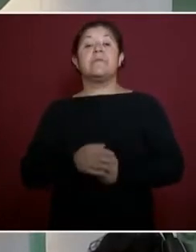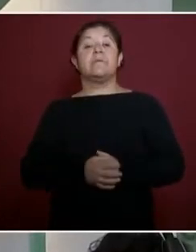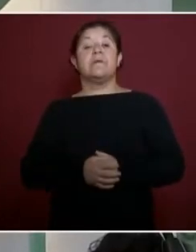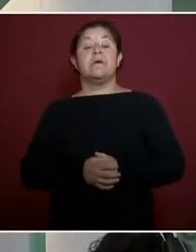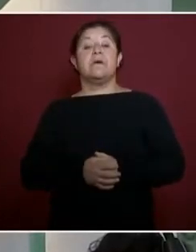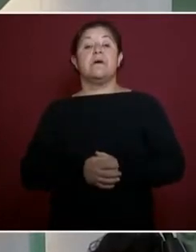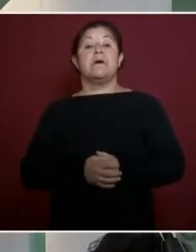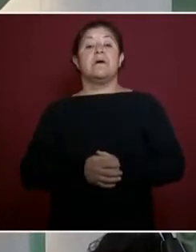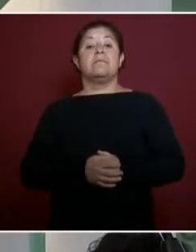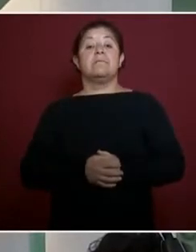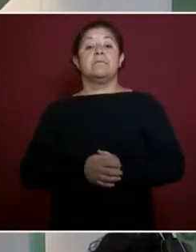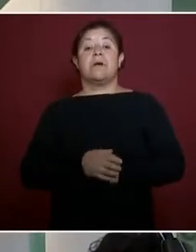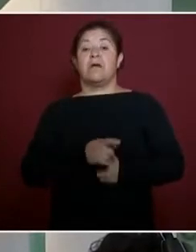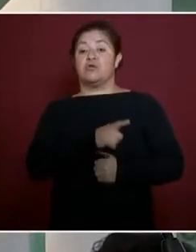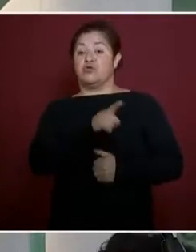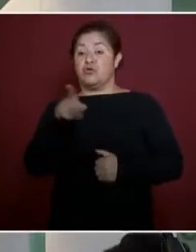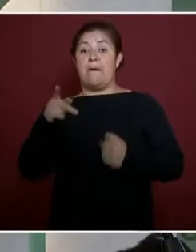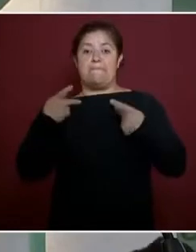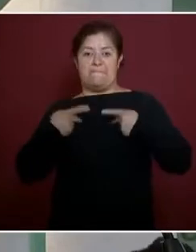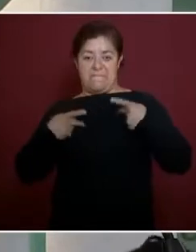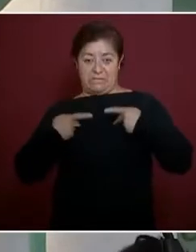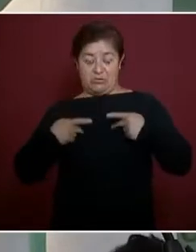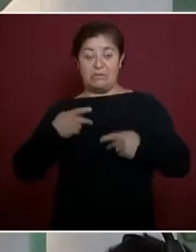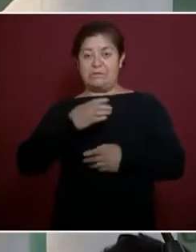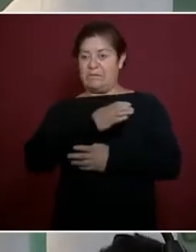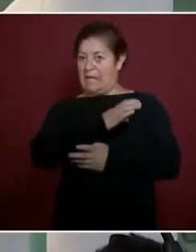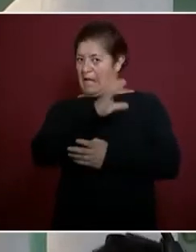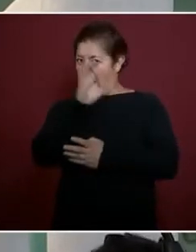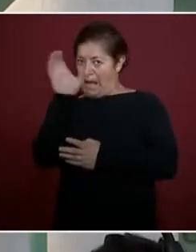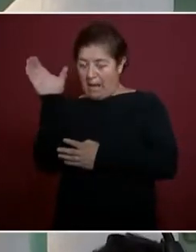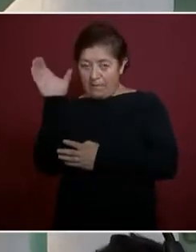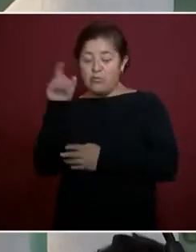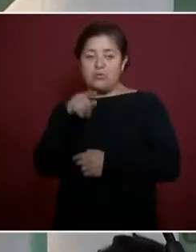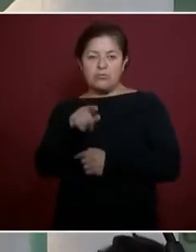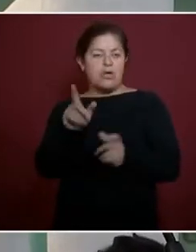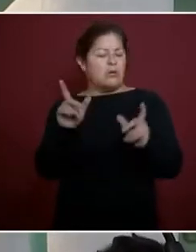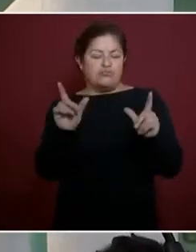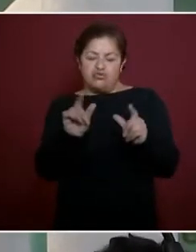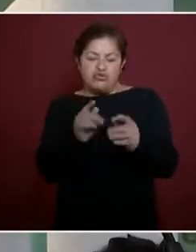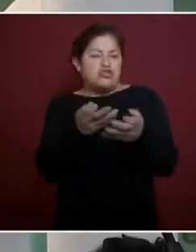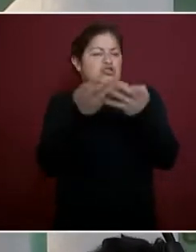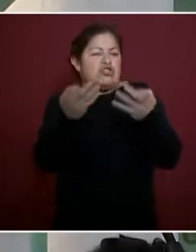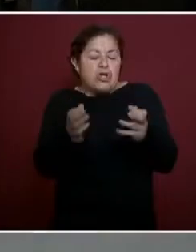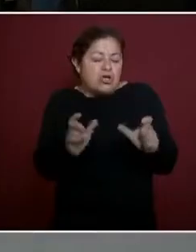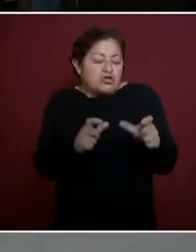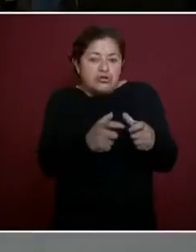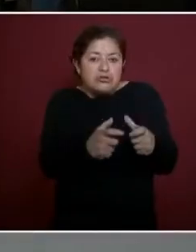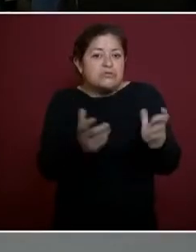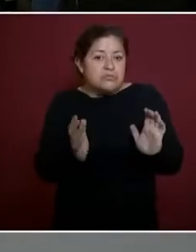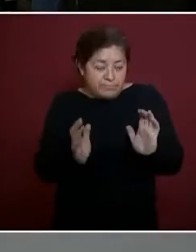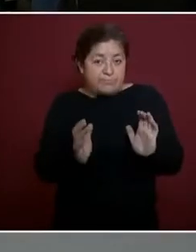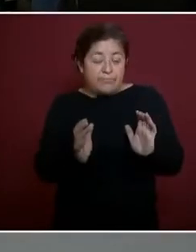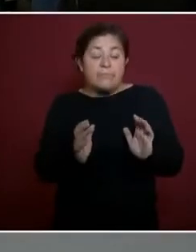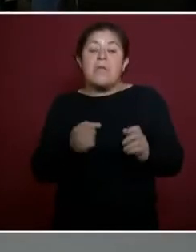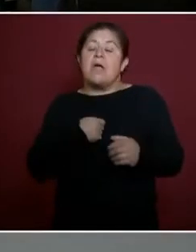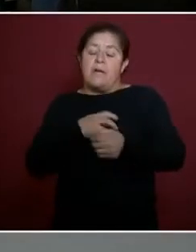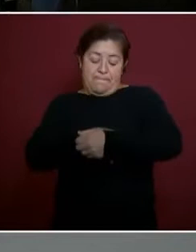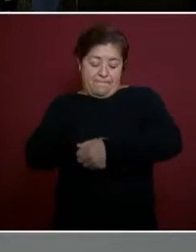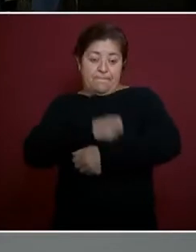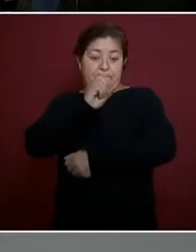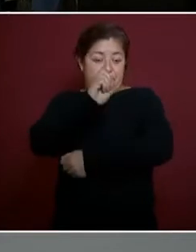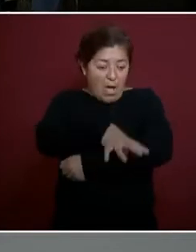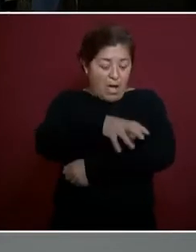los productores, sean ejidatarios, pequeños propietarios, los fertilizantes